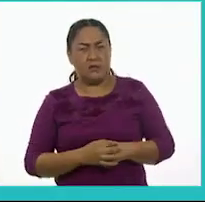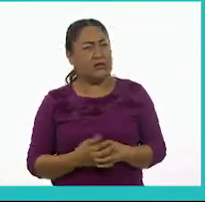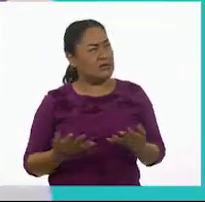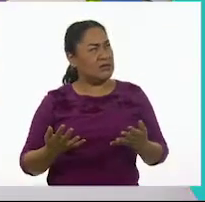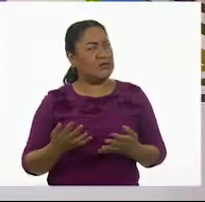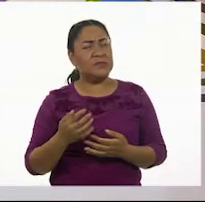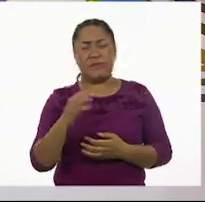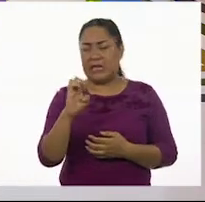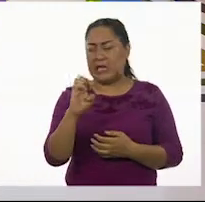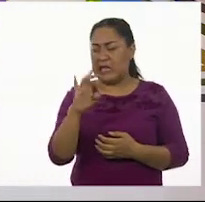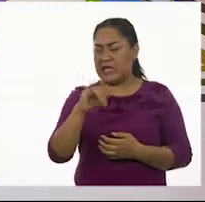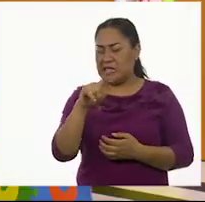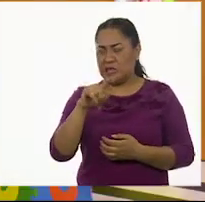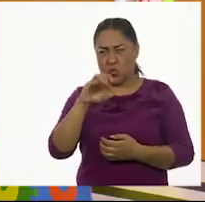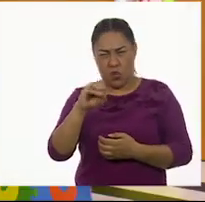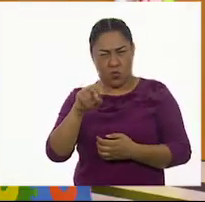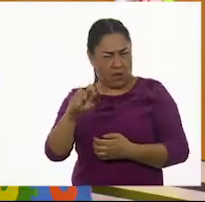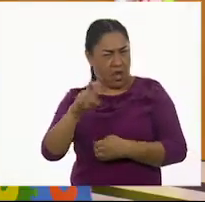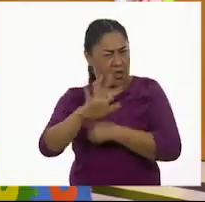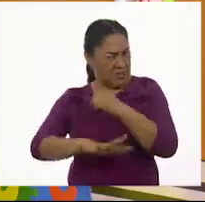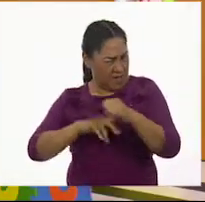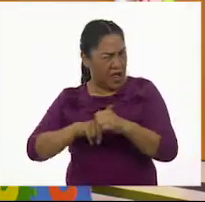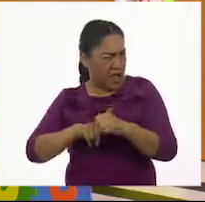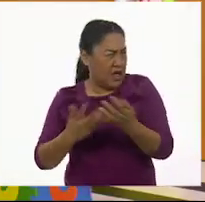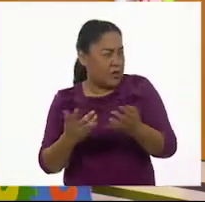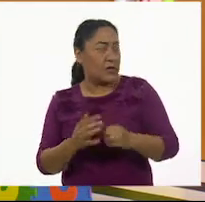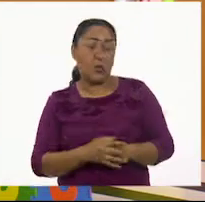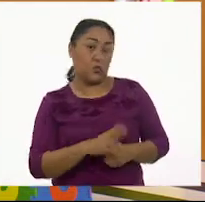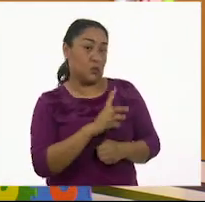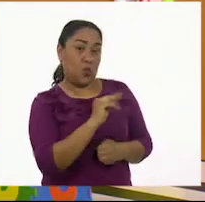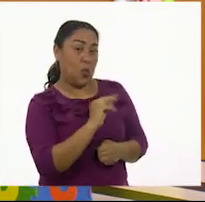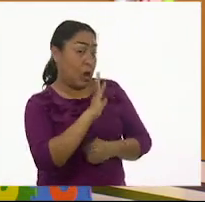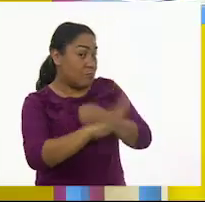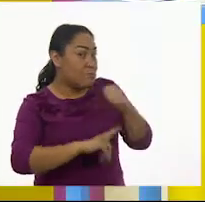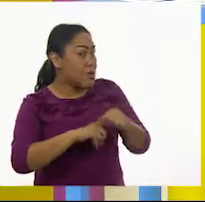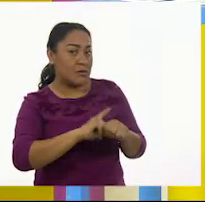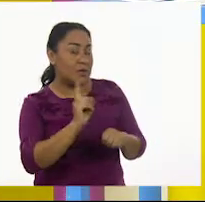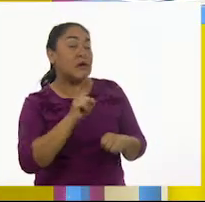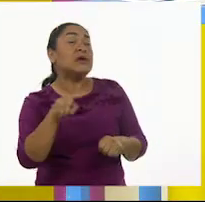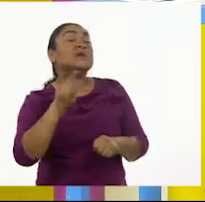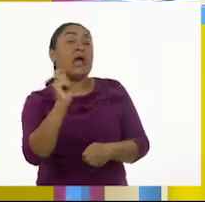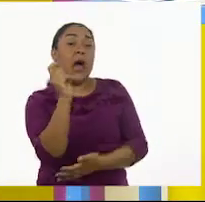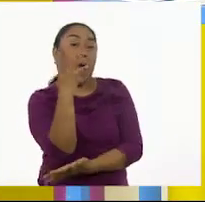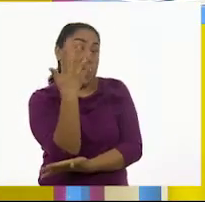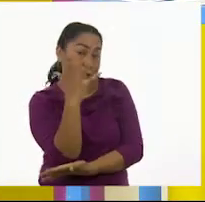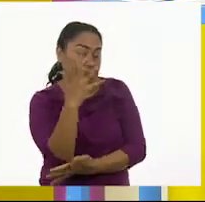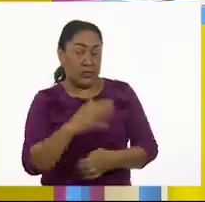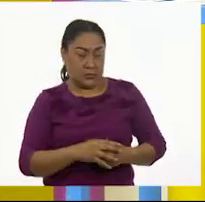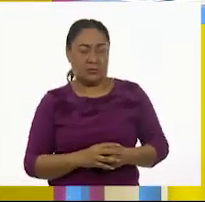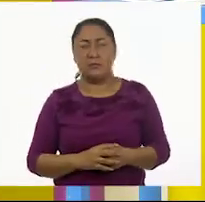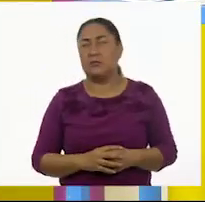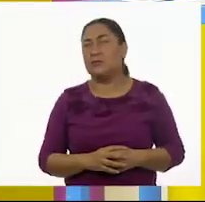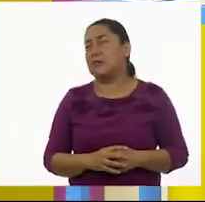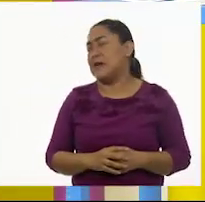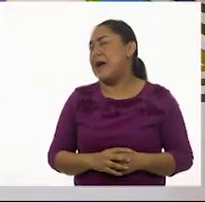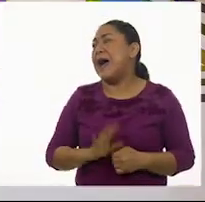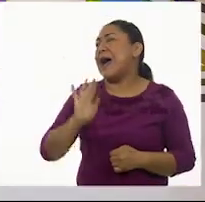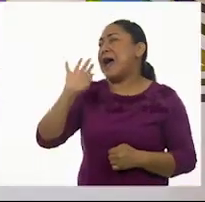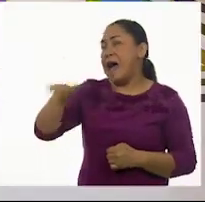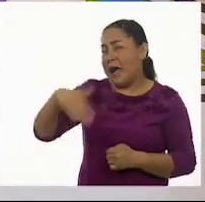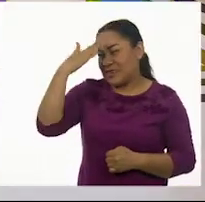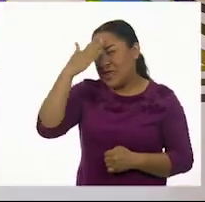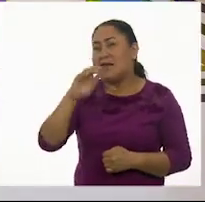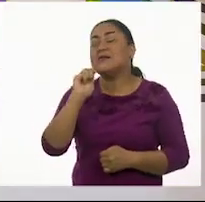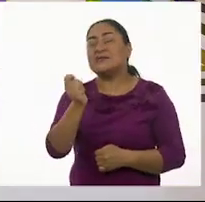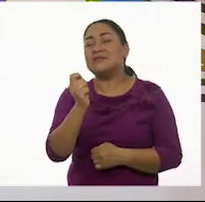Sí, pero aquí te voy a dar una pista. No es un animal, es un árbol. Un árbol. Ya sé, es un cactus. No, no es un